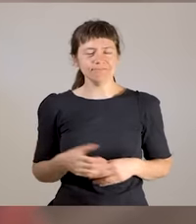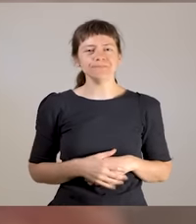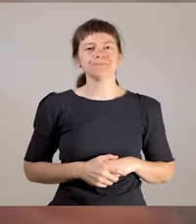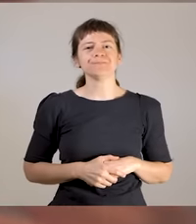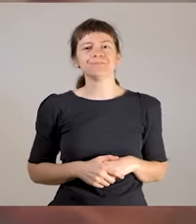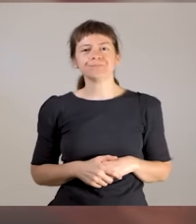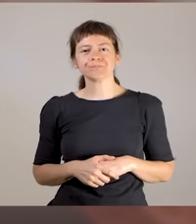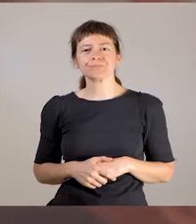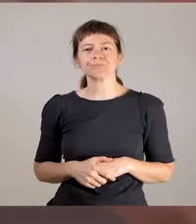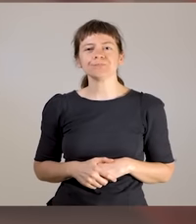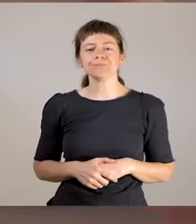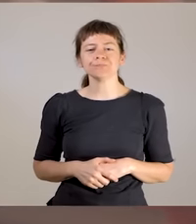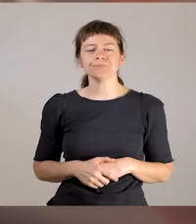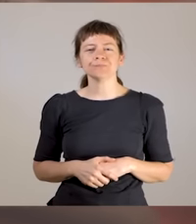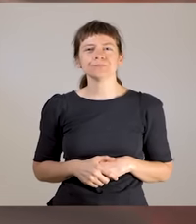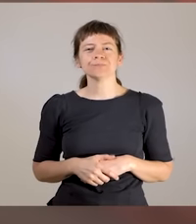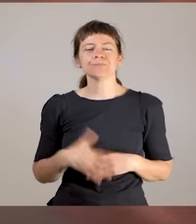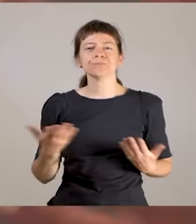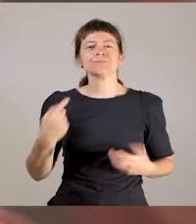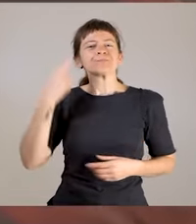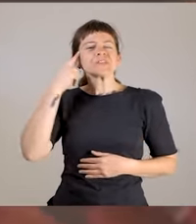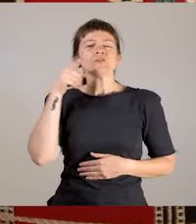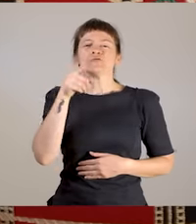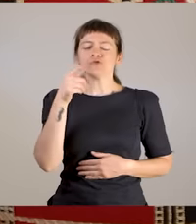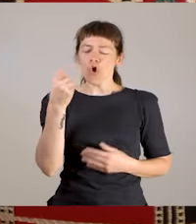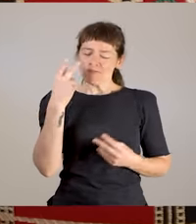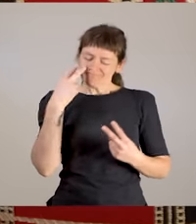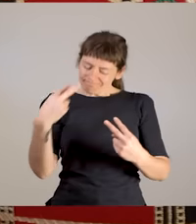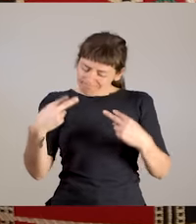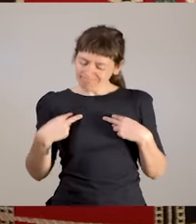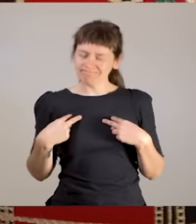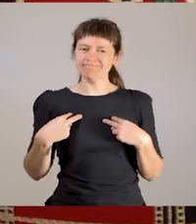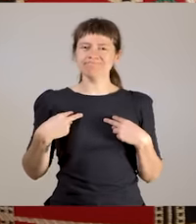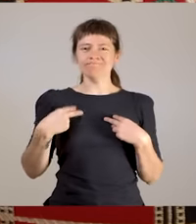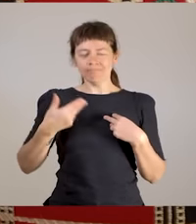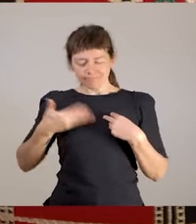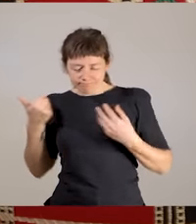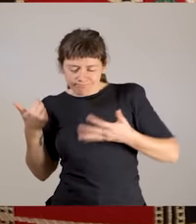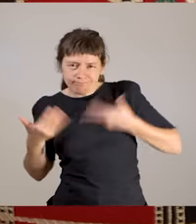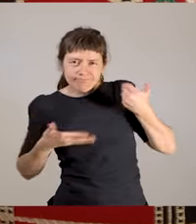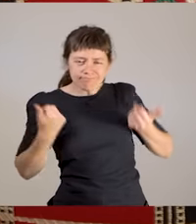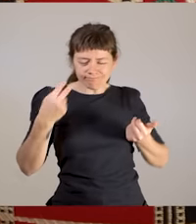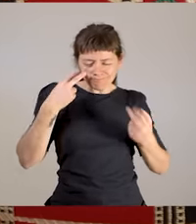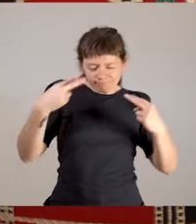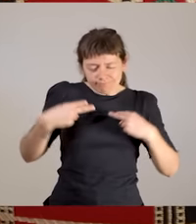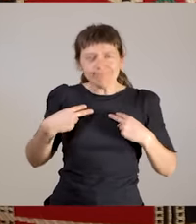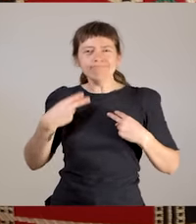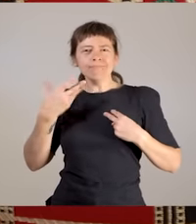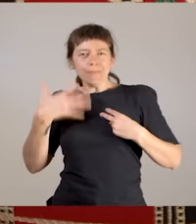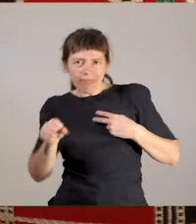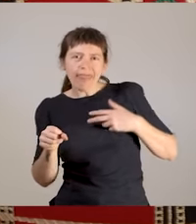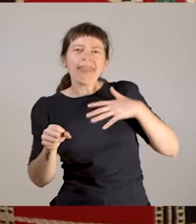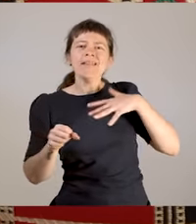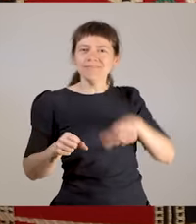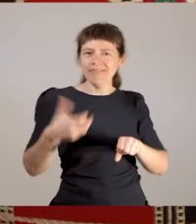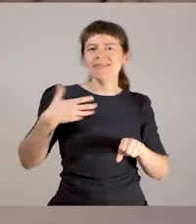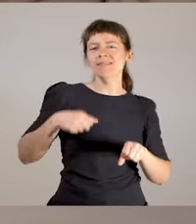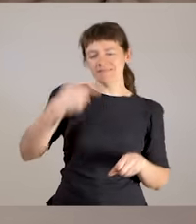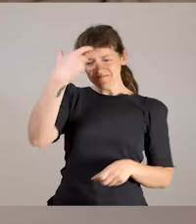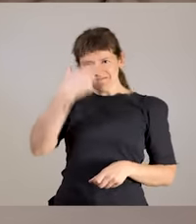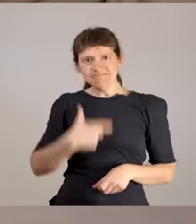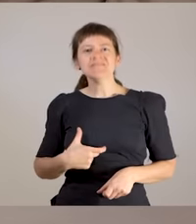Creo que ese proceso de vos verte de otra manera y también de sentir que